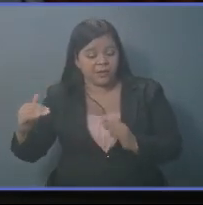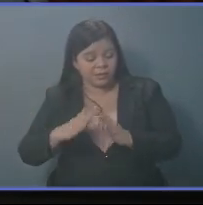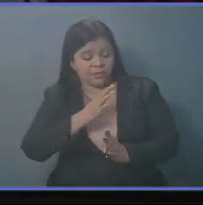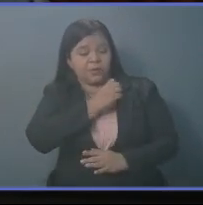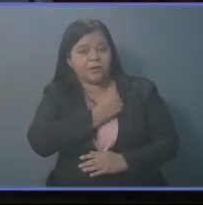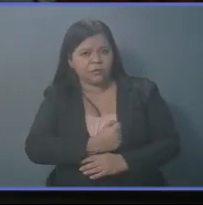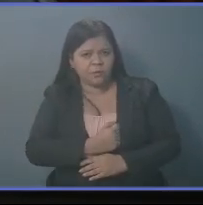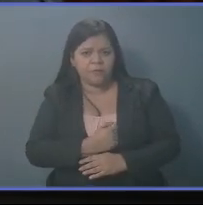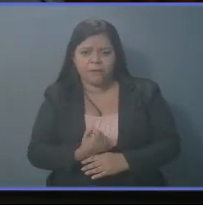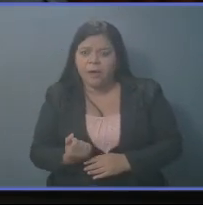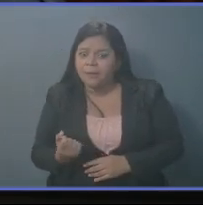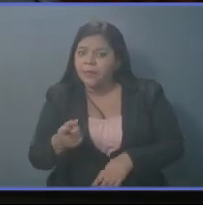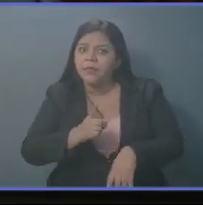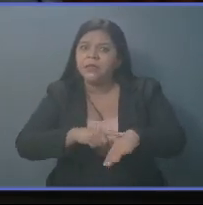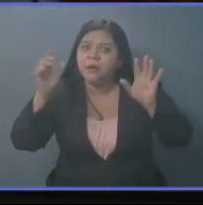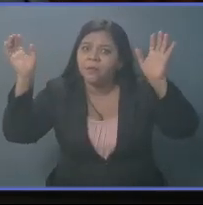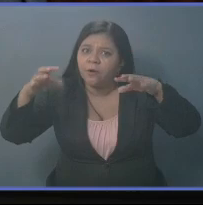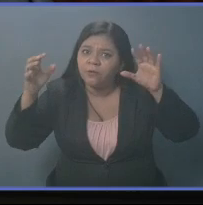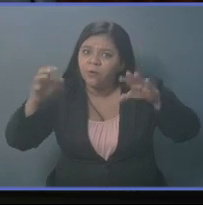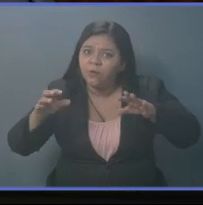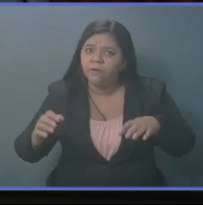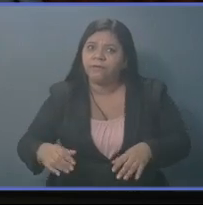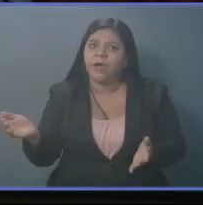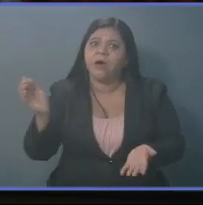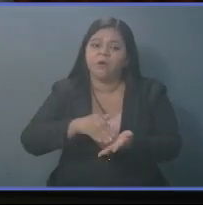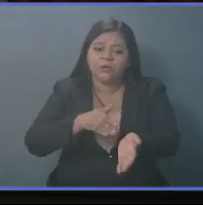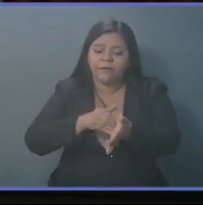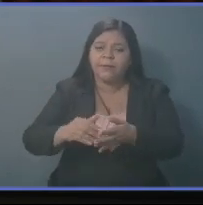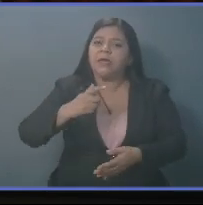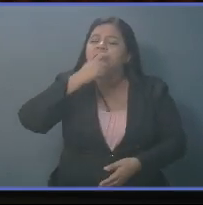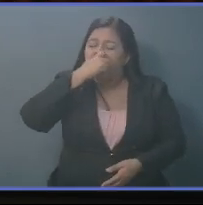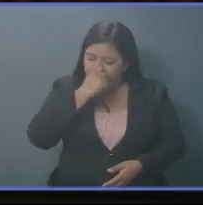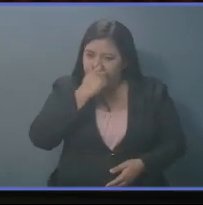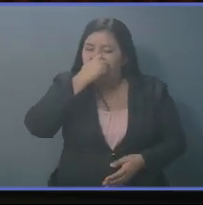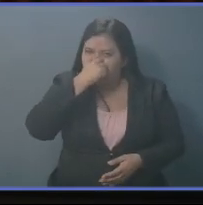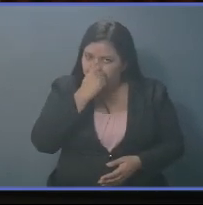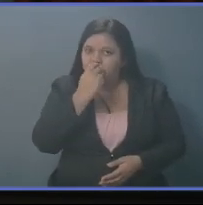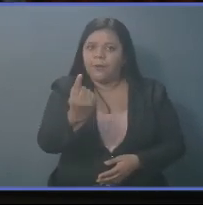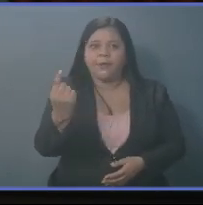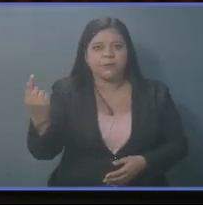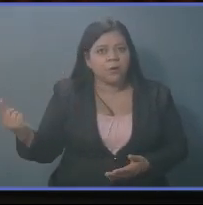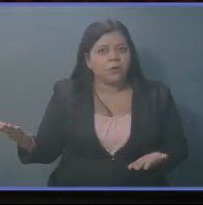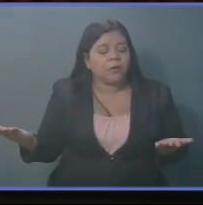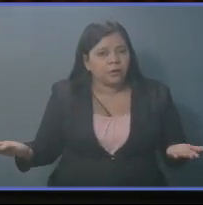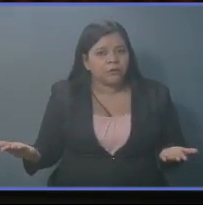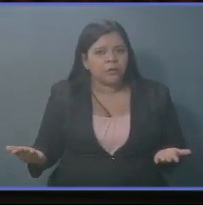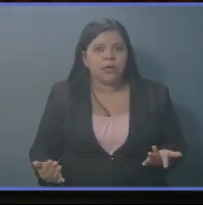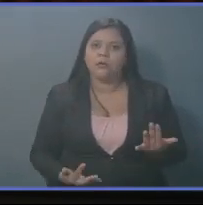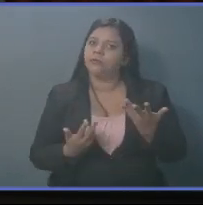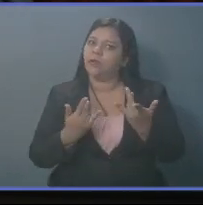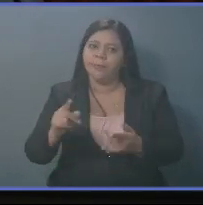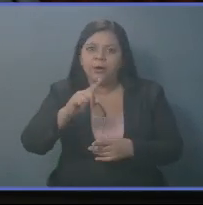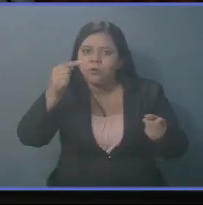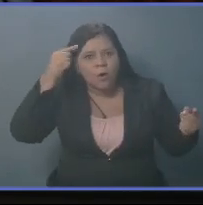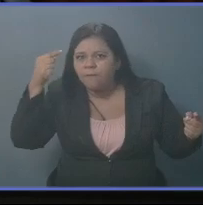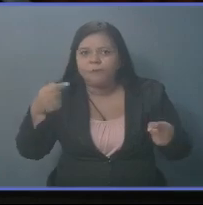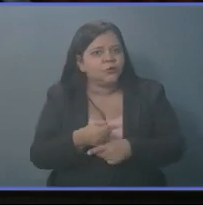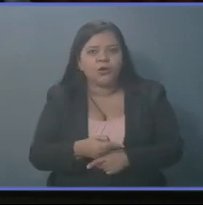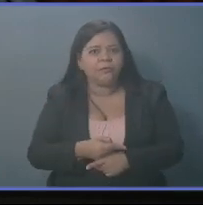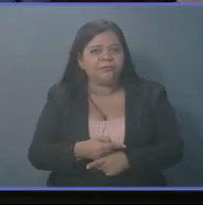Ya entró el invierno. Y comienzan las gripes. A afectar a nuestra población. Y espero que no las confundan.